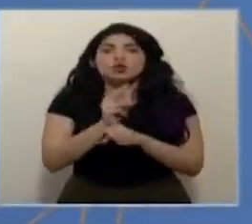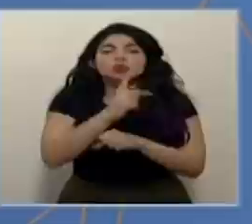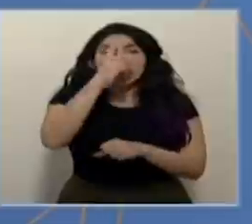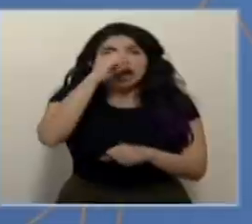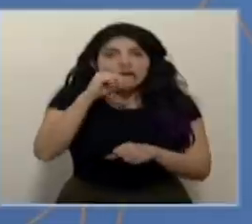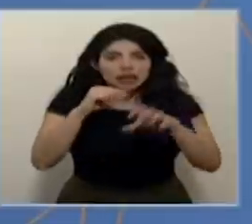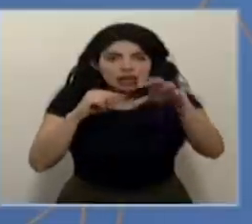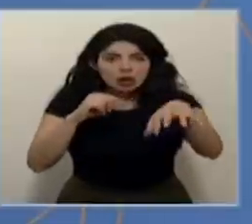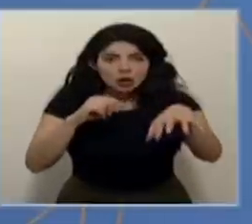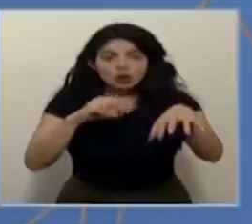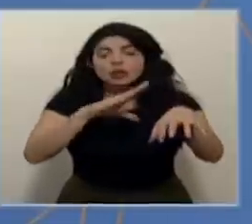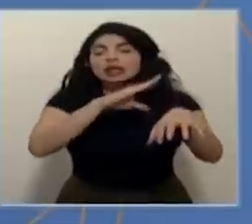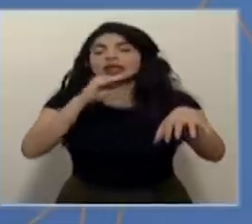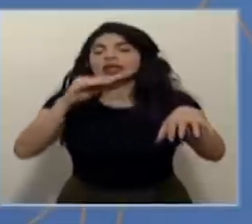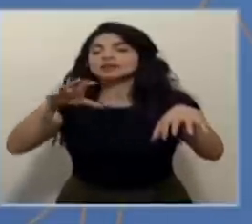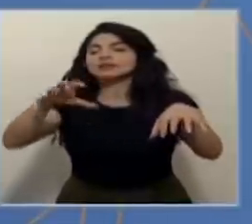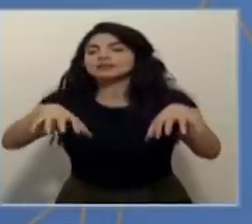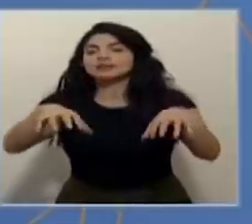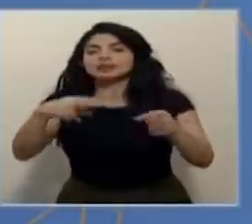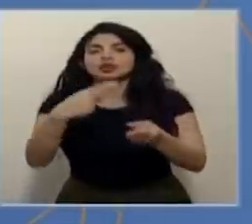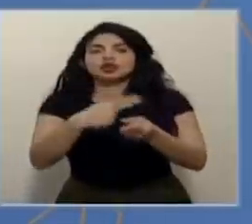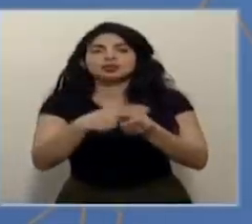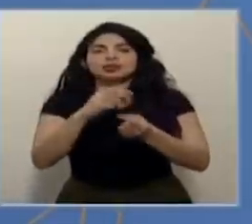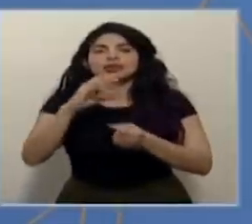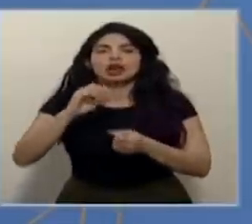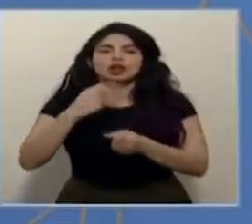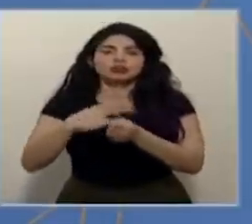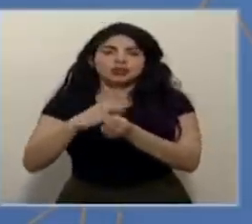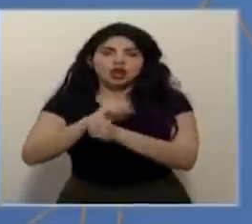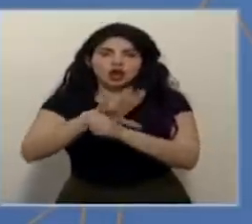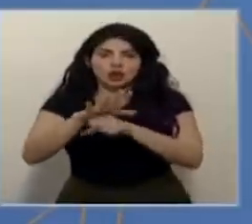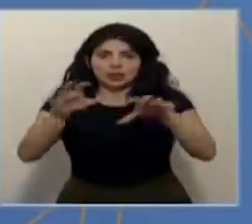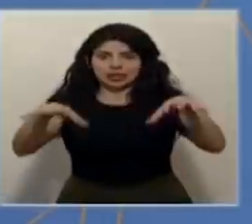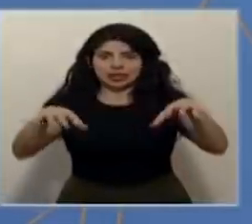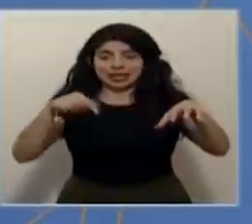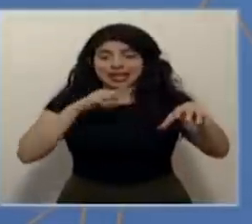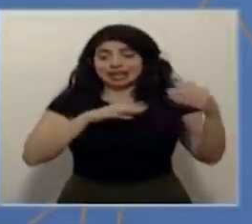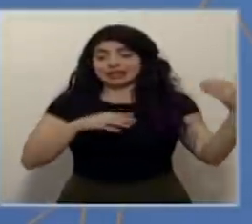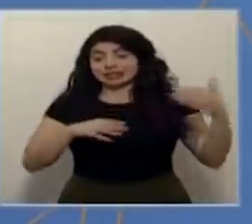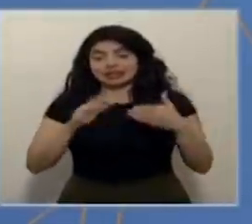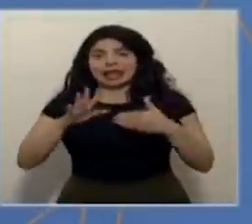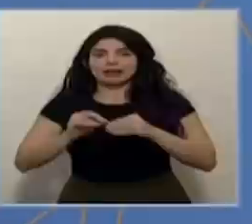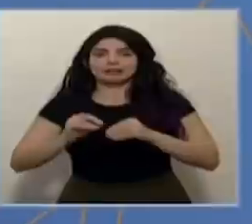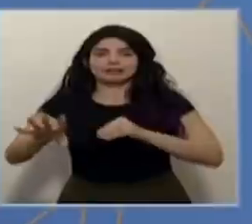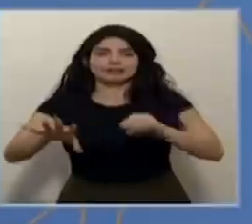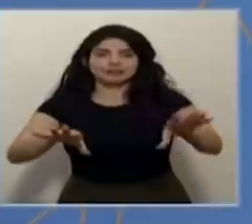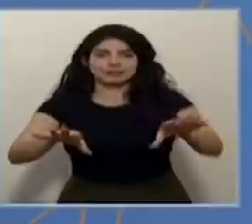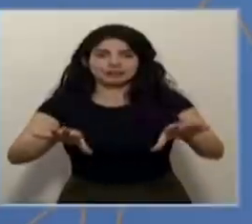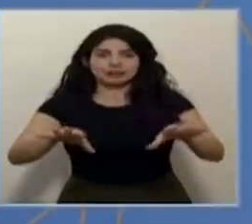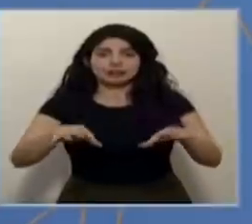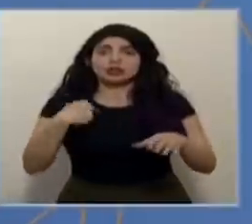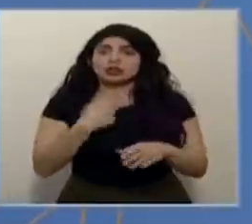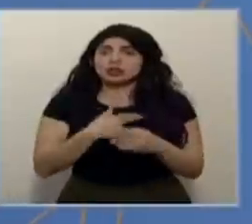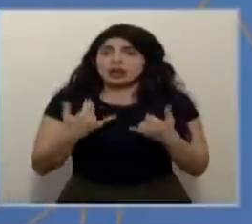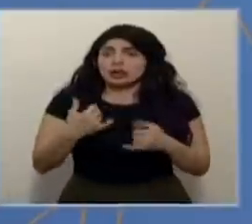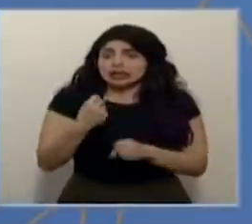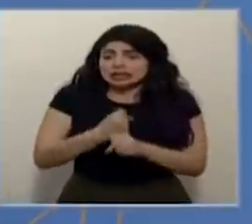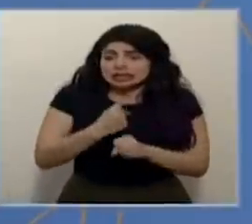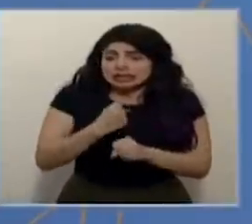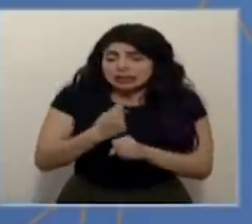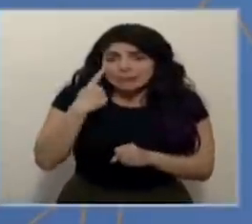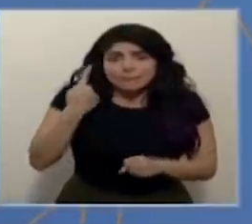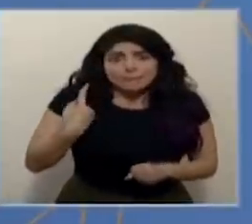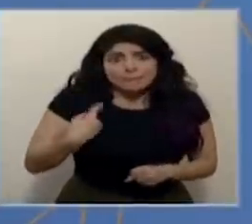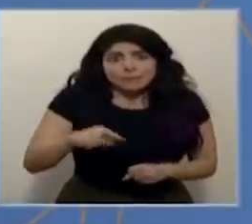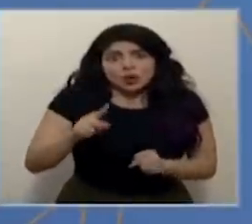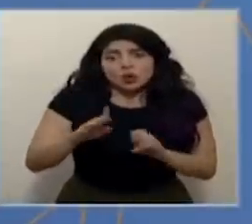Calderón Guardia y a través del Hospital del SEACO. De hecho, estamos haciendo todo lo posible para habilitar lo más pronto